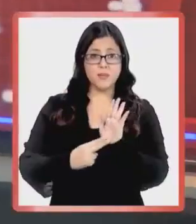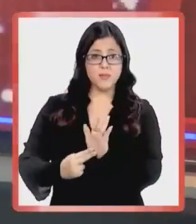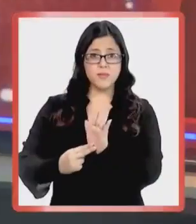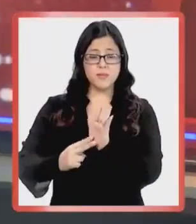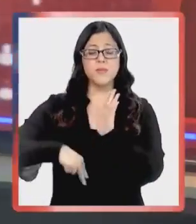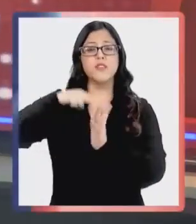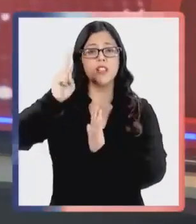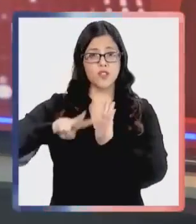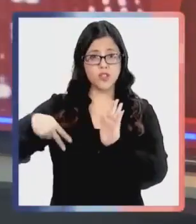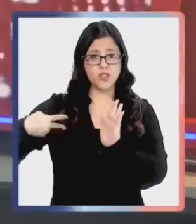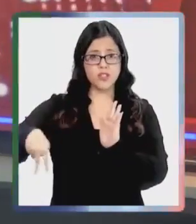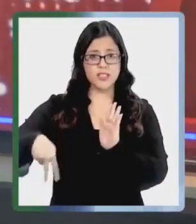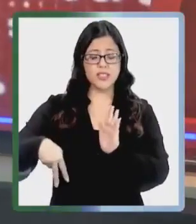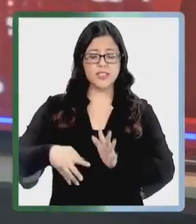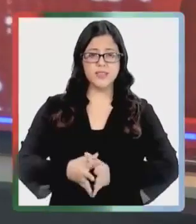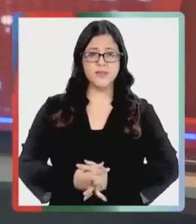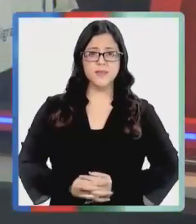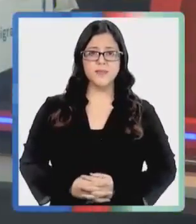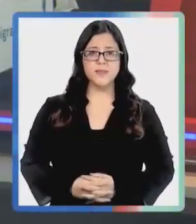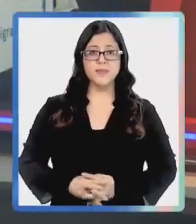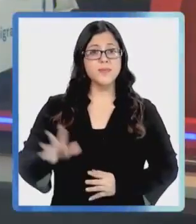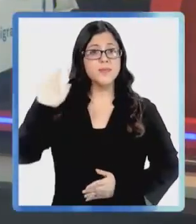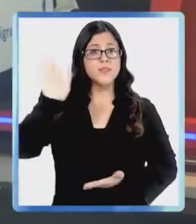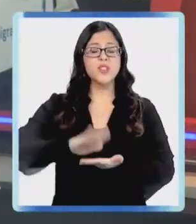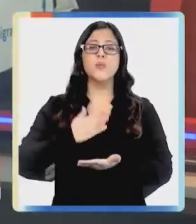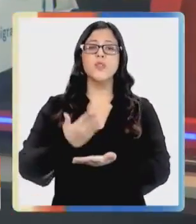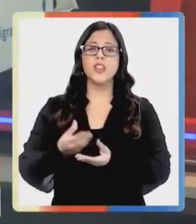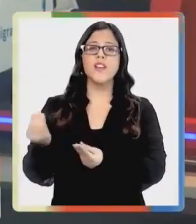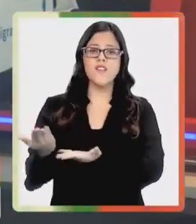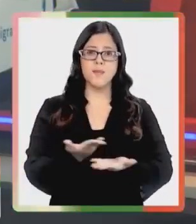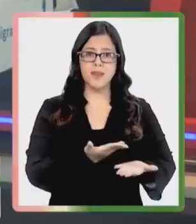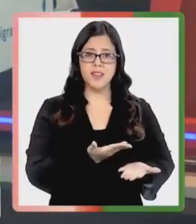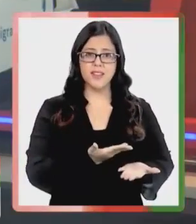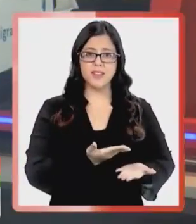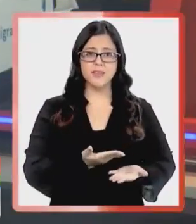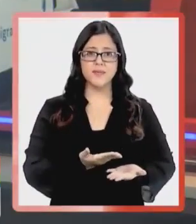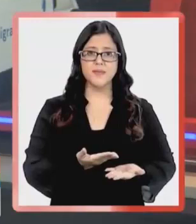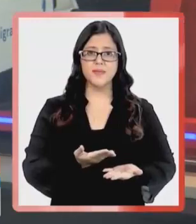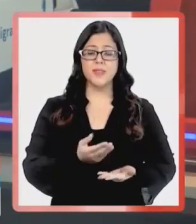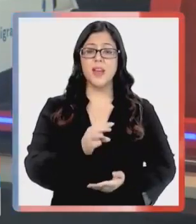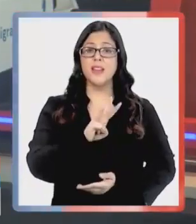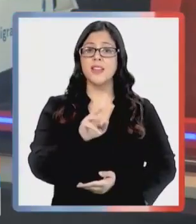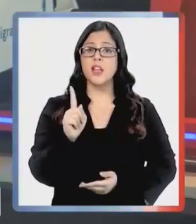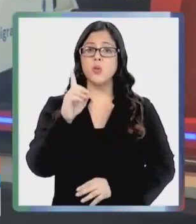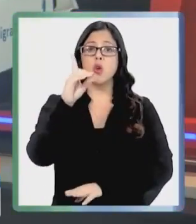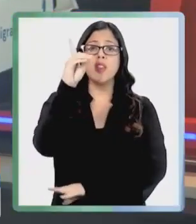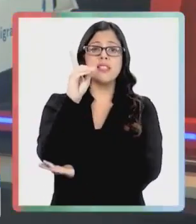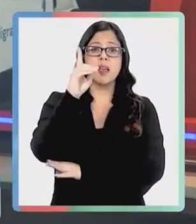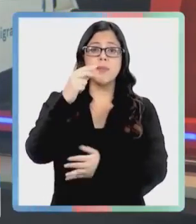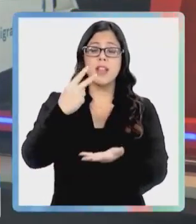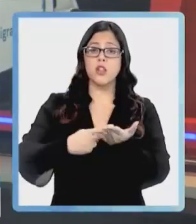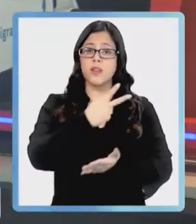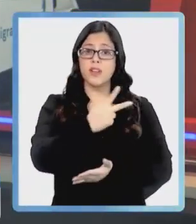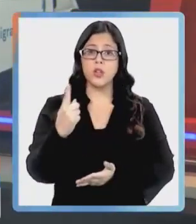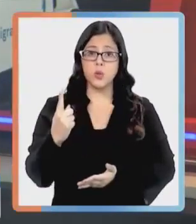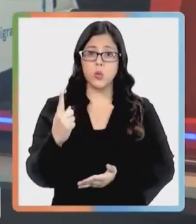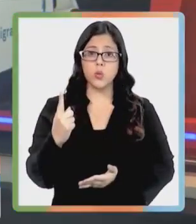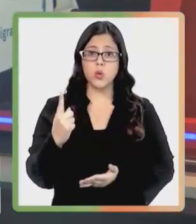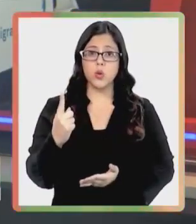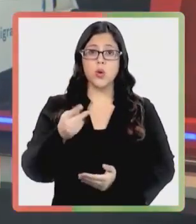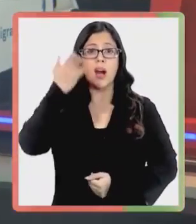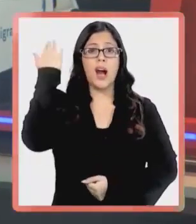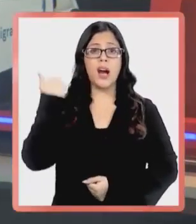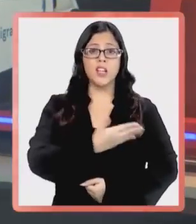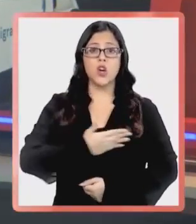Hola, ¿cómo están? Les damos la bienvenida. El 31 de diciembre de 2021, el entonces gobierno del presidente Sebastián Piñera